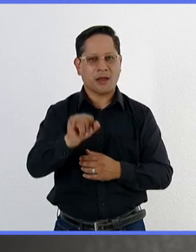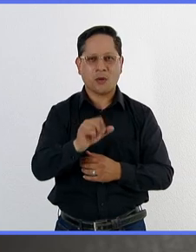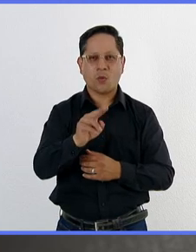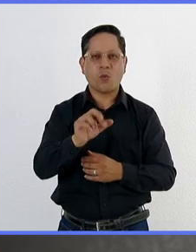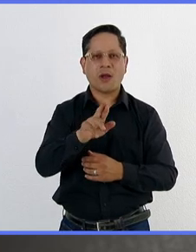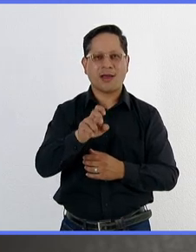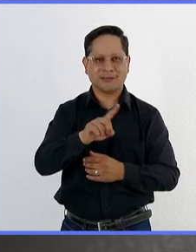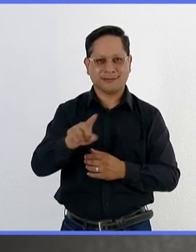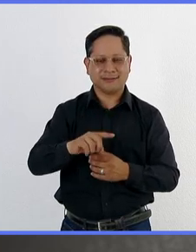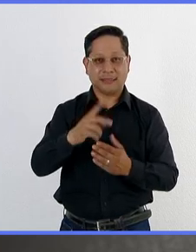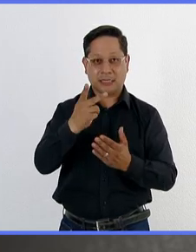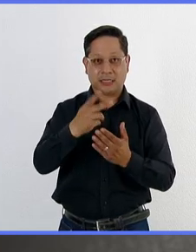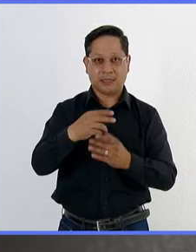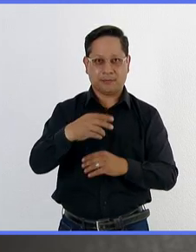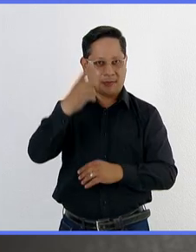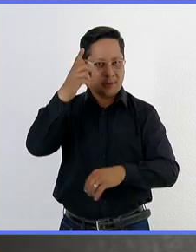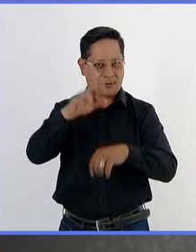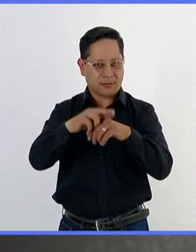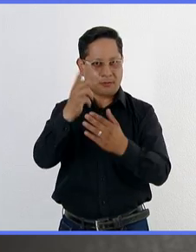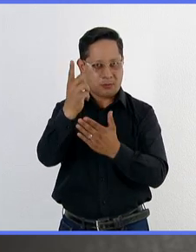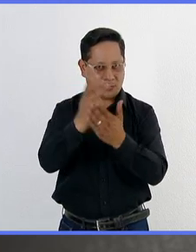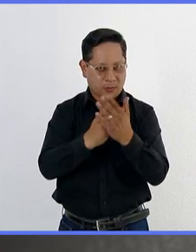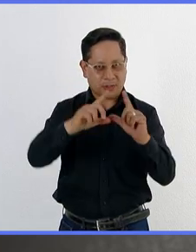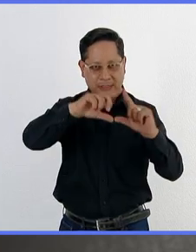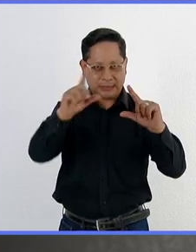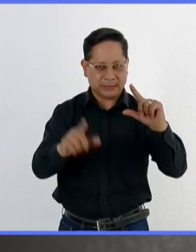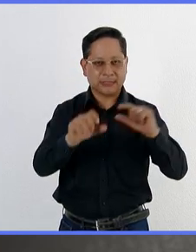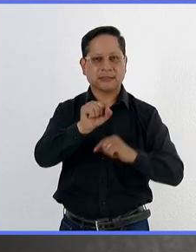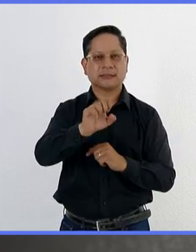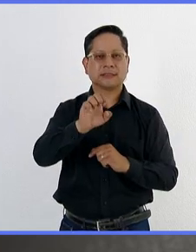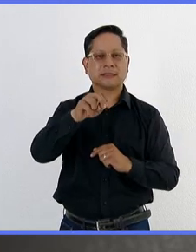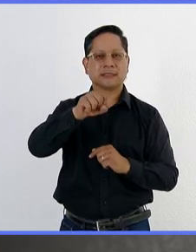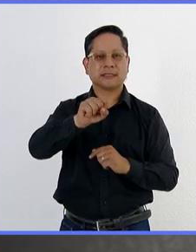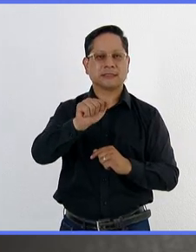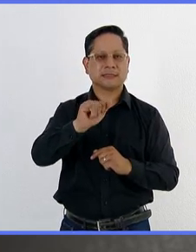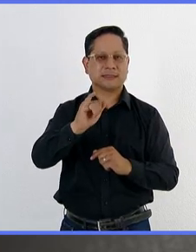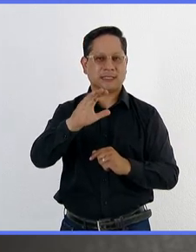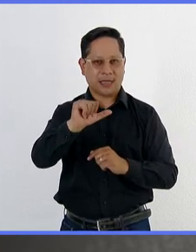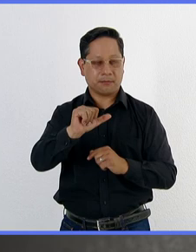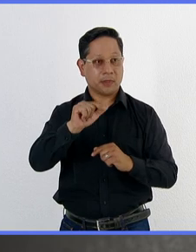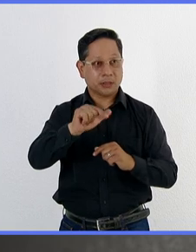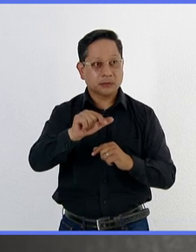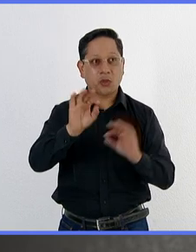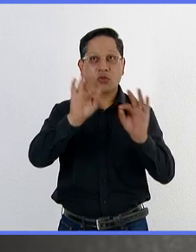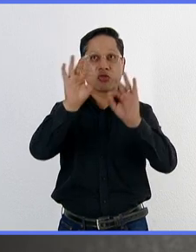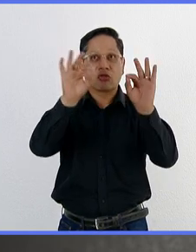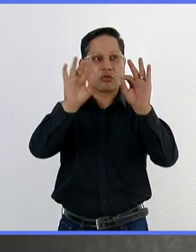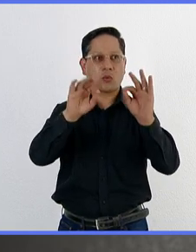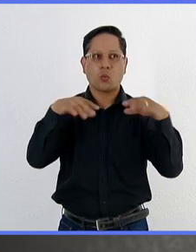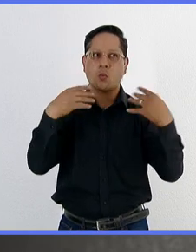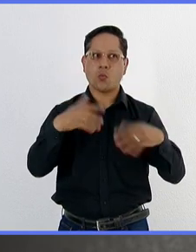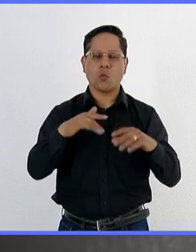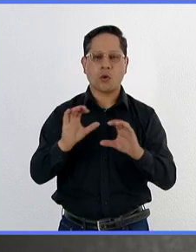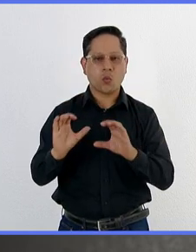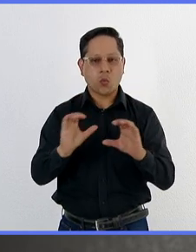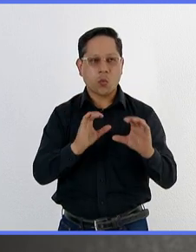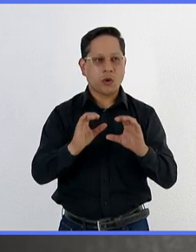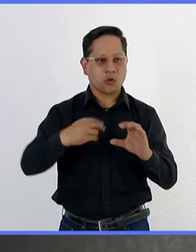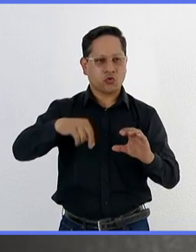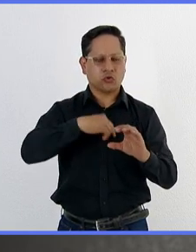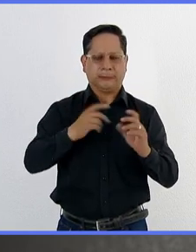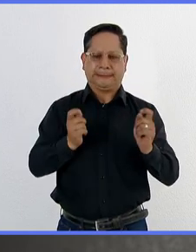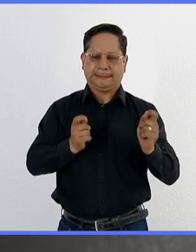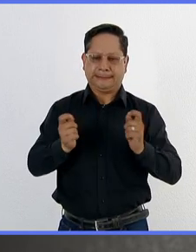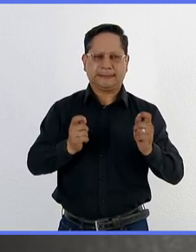directora del Programa Nacional de Moscas de la Fruta del SENA-SICA, por ayudarnos a entender que esta plaga es una plaga que está presente y sin embargo está